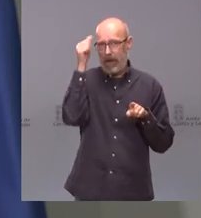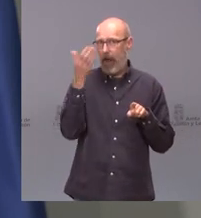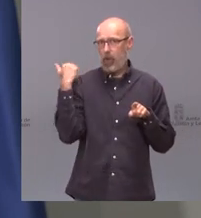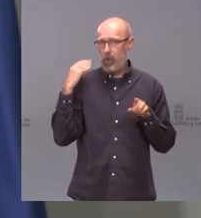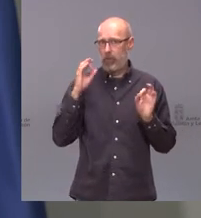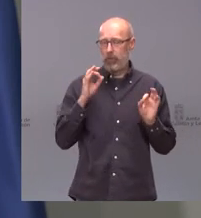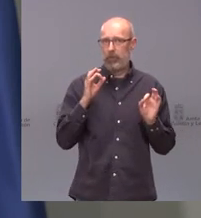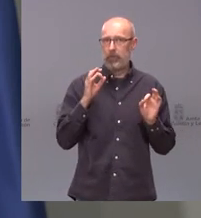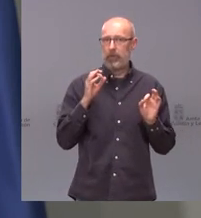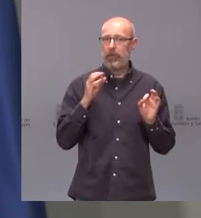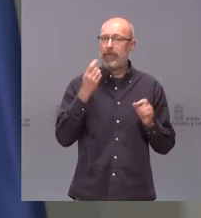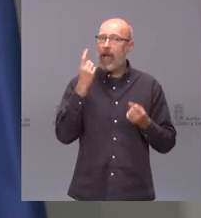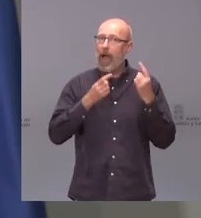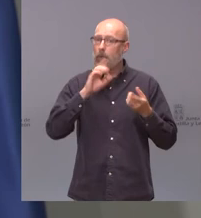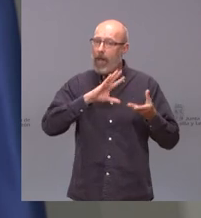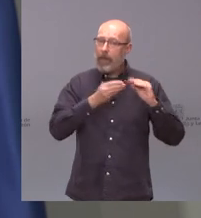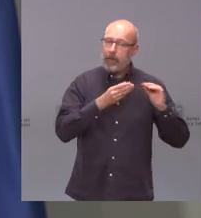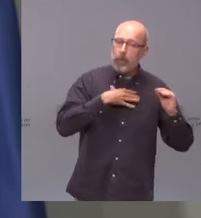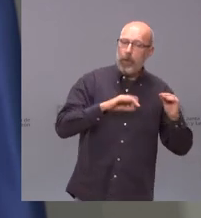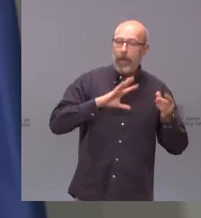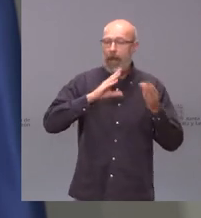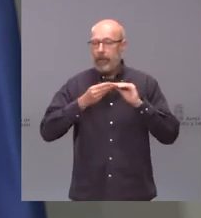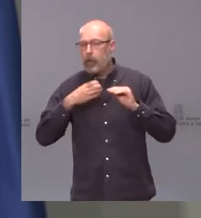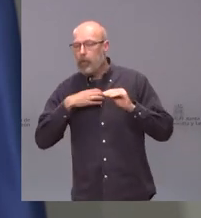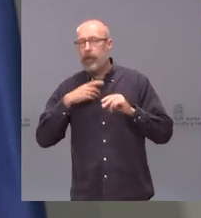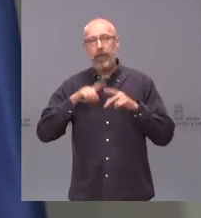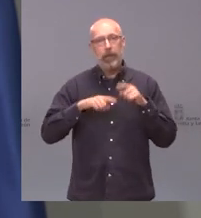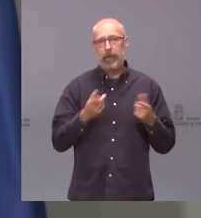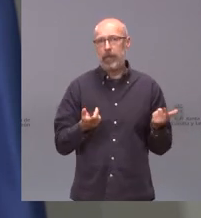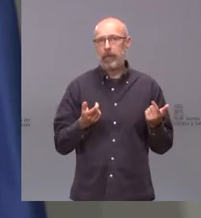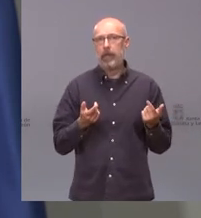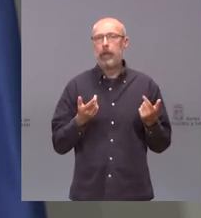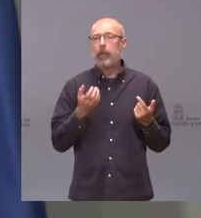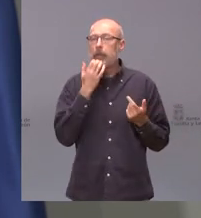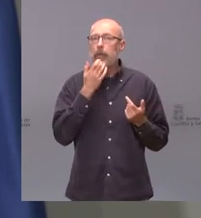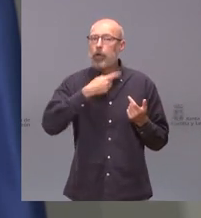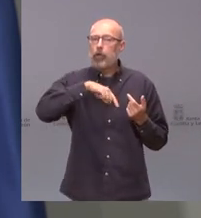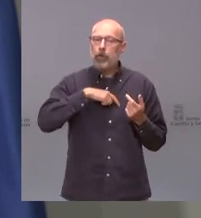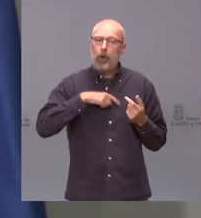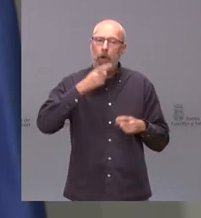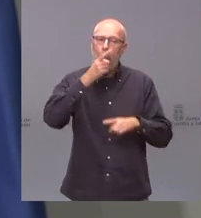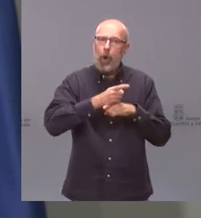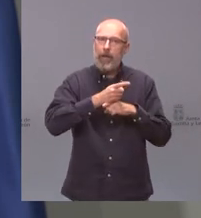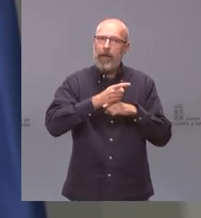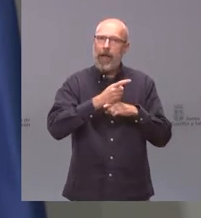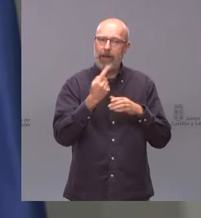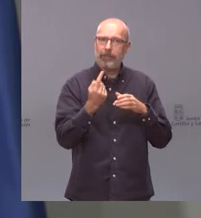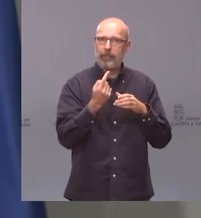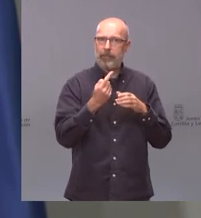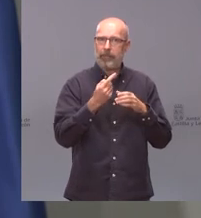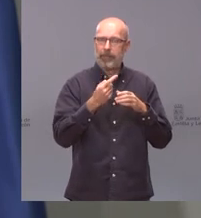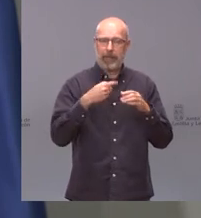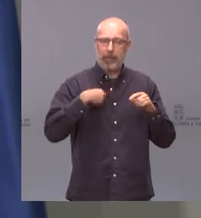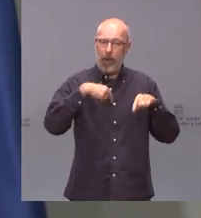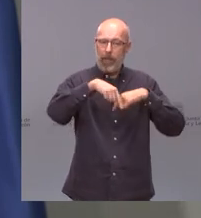a aquellas que podamos trasladar pero lo que no podemos es confinar a la gente restringir movimientos más